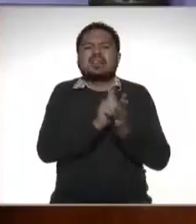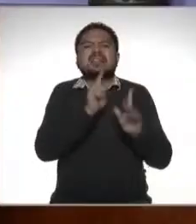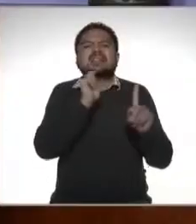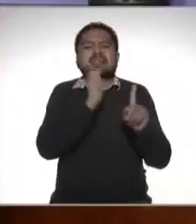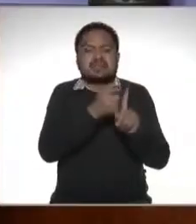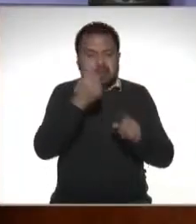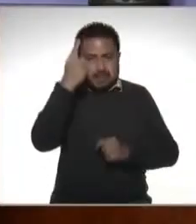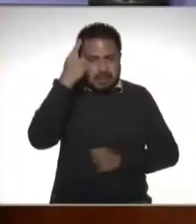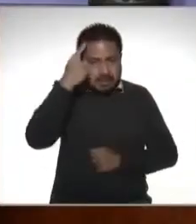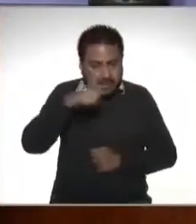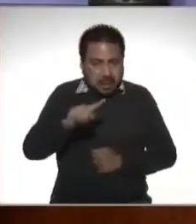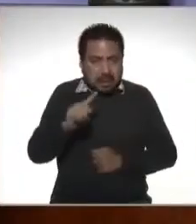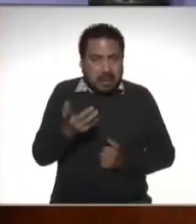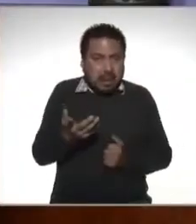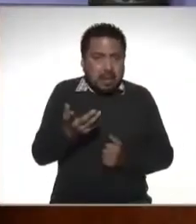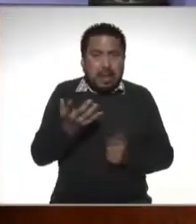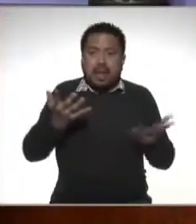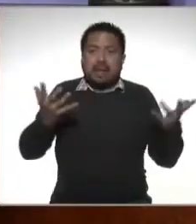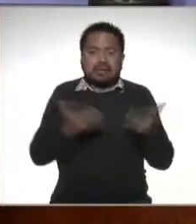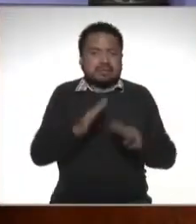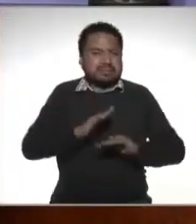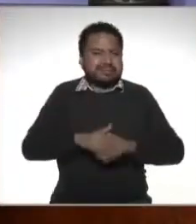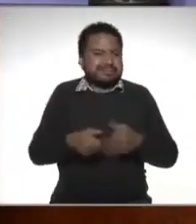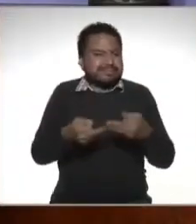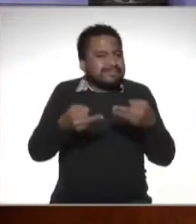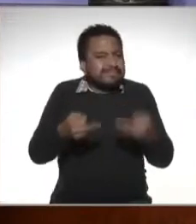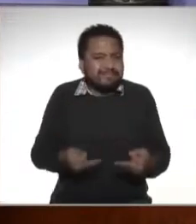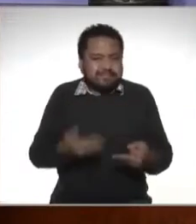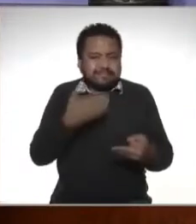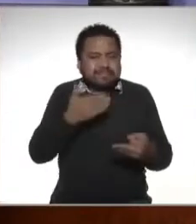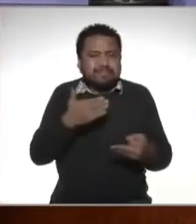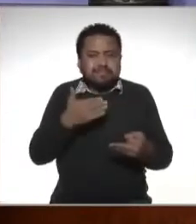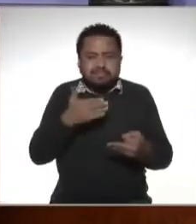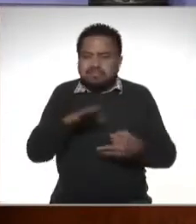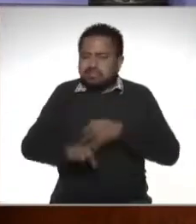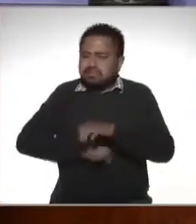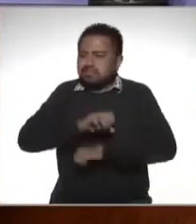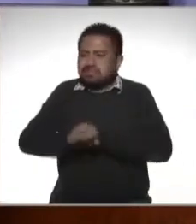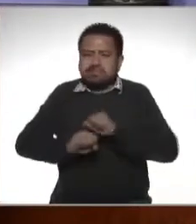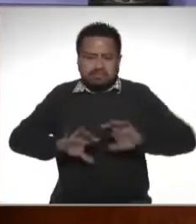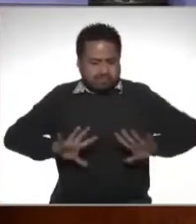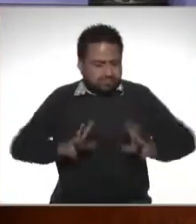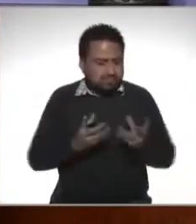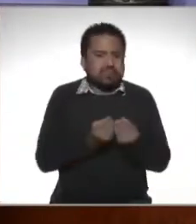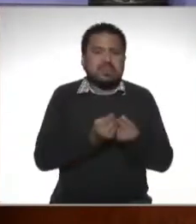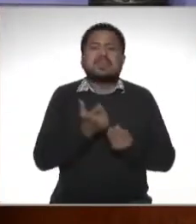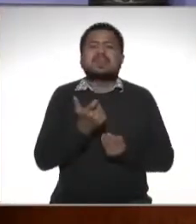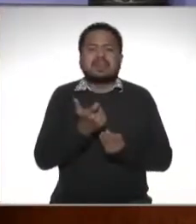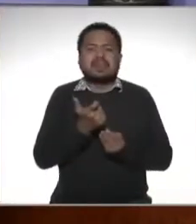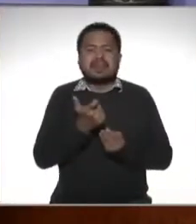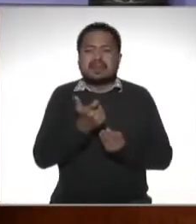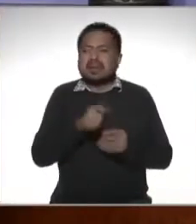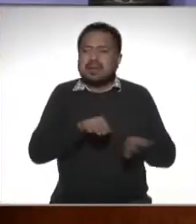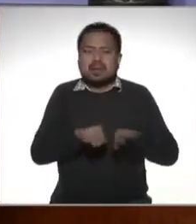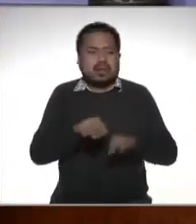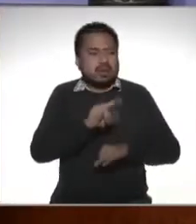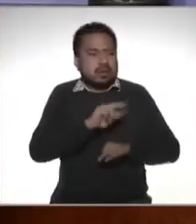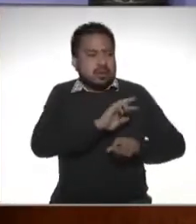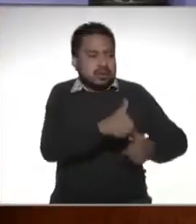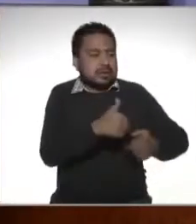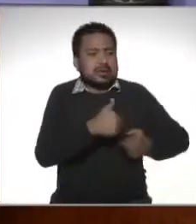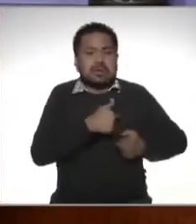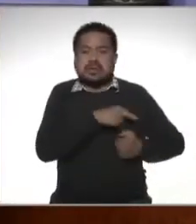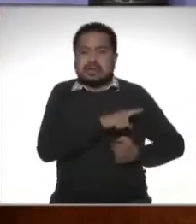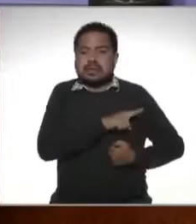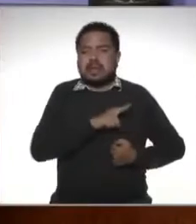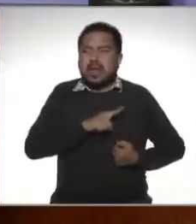para hacer más eficiente la recaudación y que no el trabajador reciba el dinero